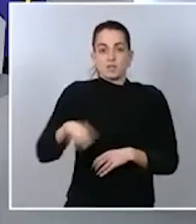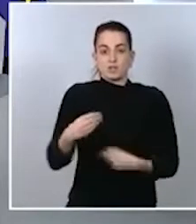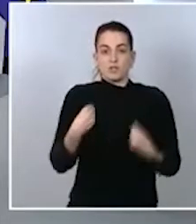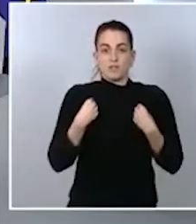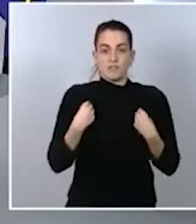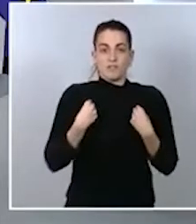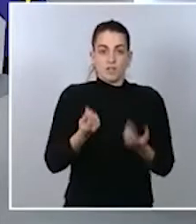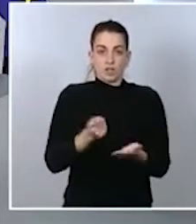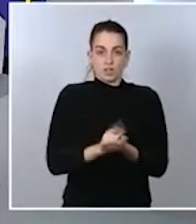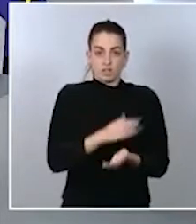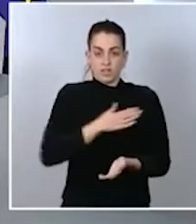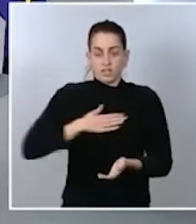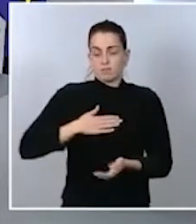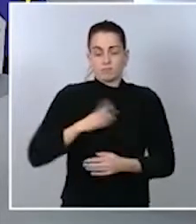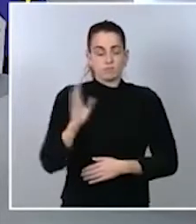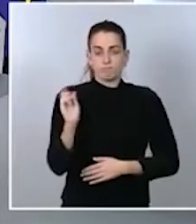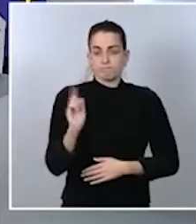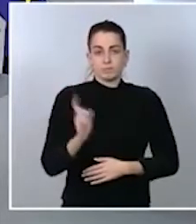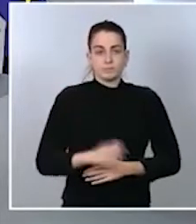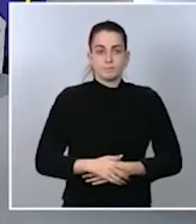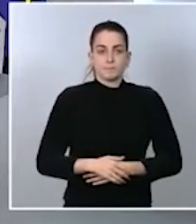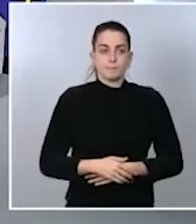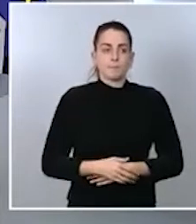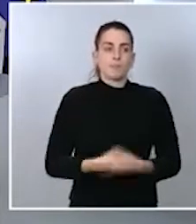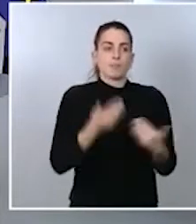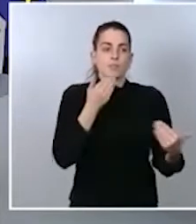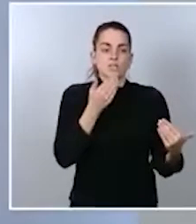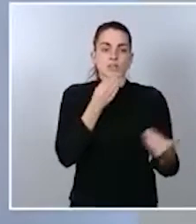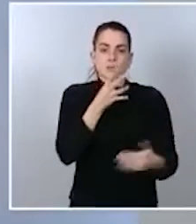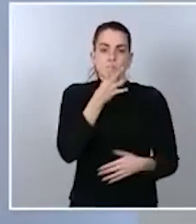Muchas gracias, Cristina, por su pregunta.